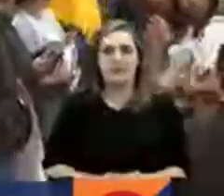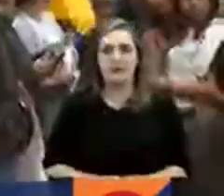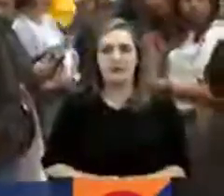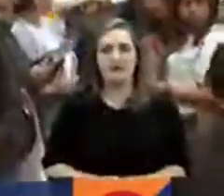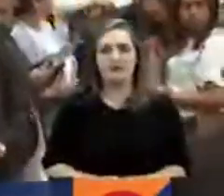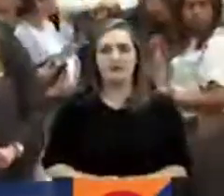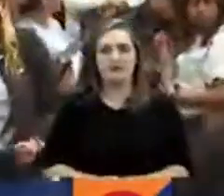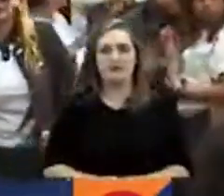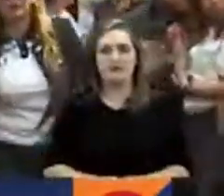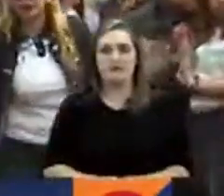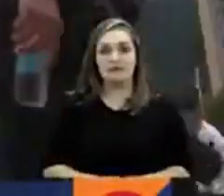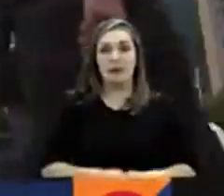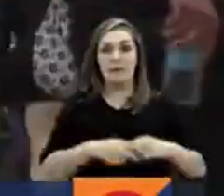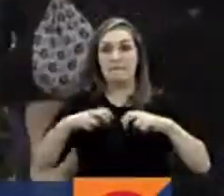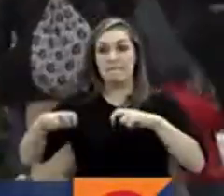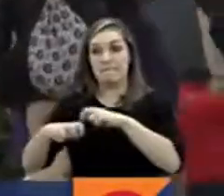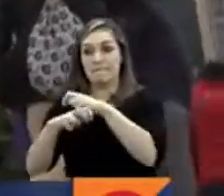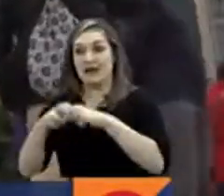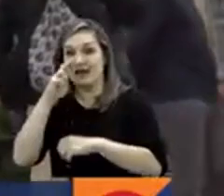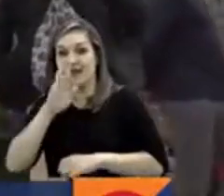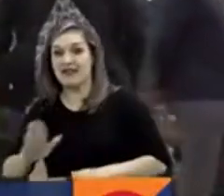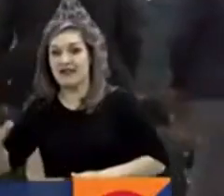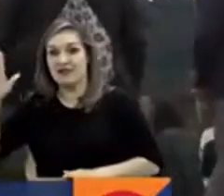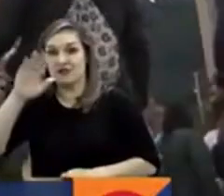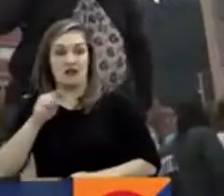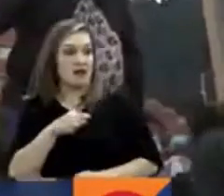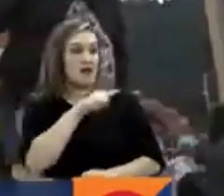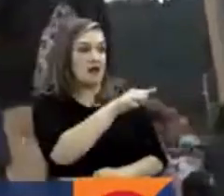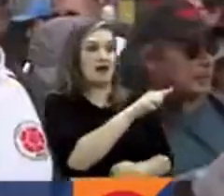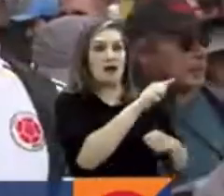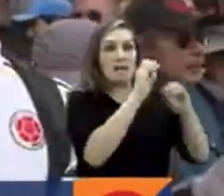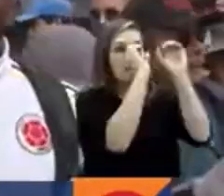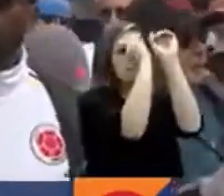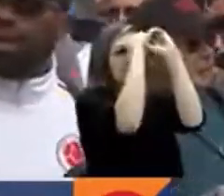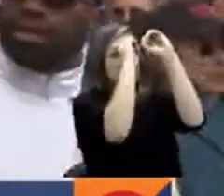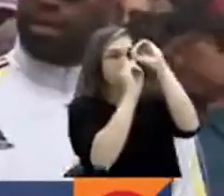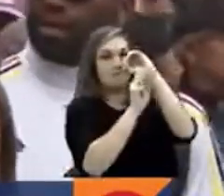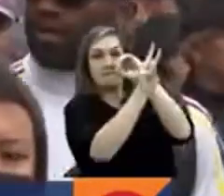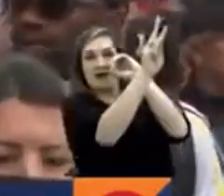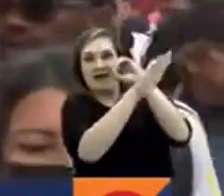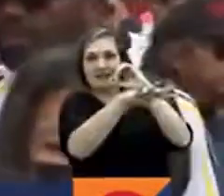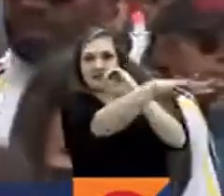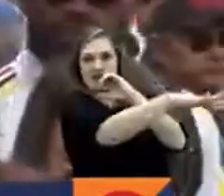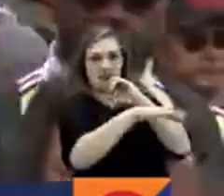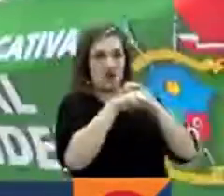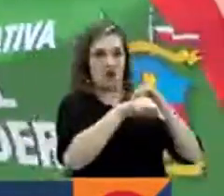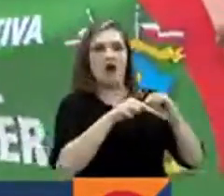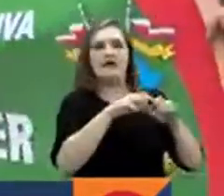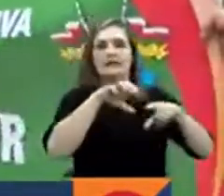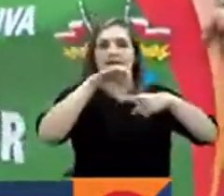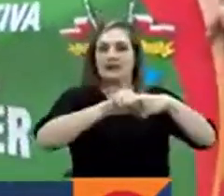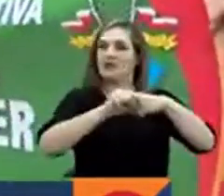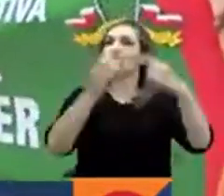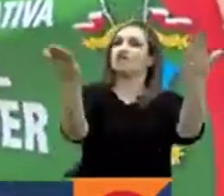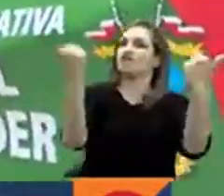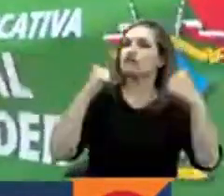El Parque Nacional y el Planetario Distrital fueron los puntos de encuentro donde los manifestantes se citaron en Bogotá.